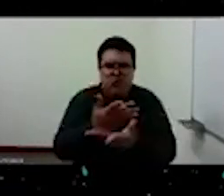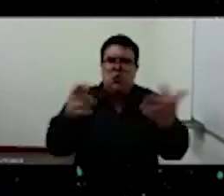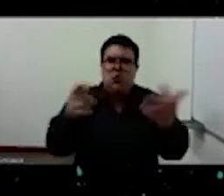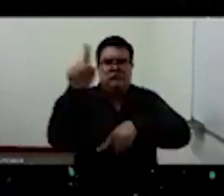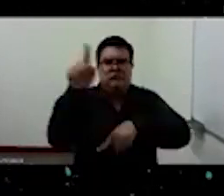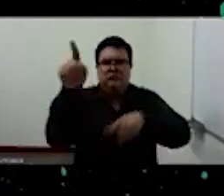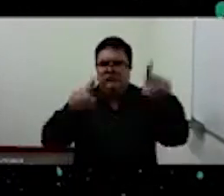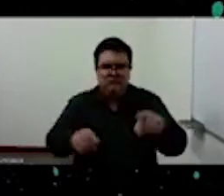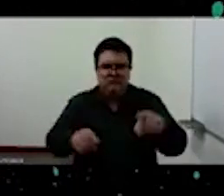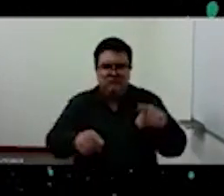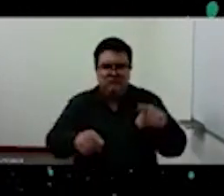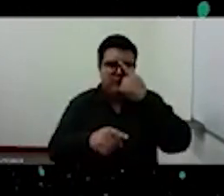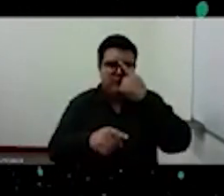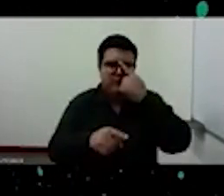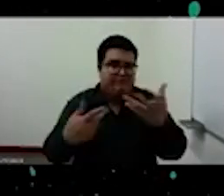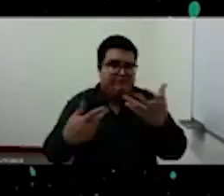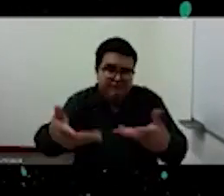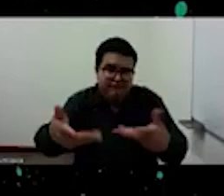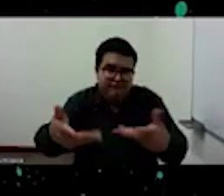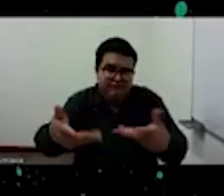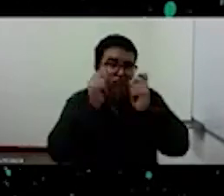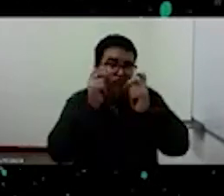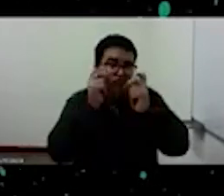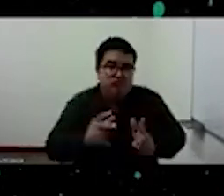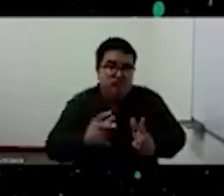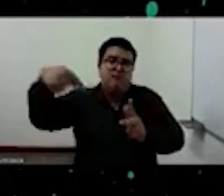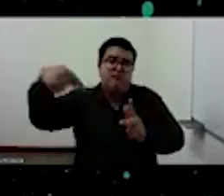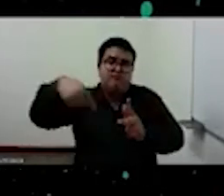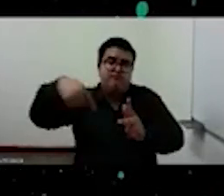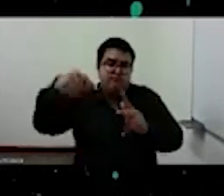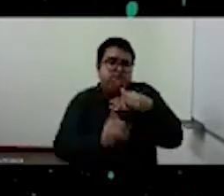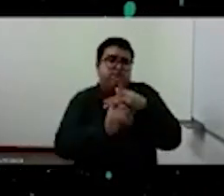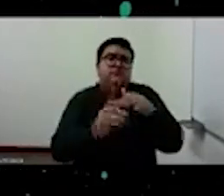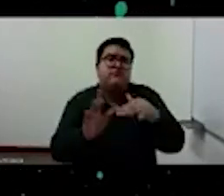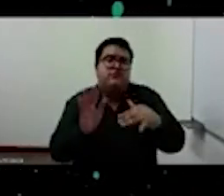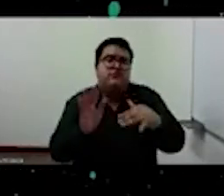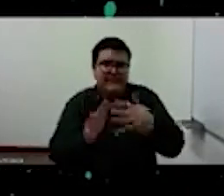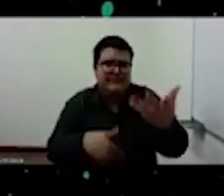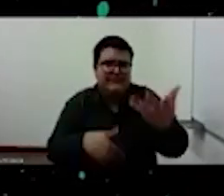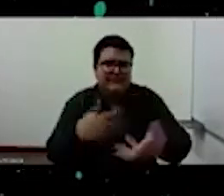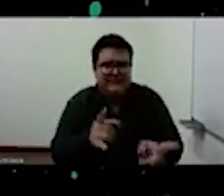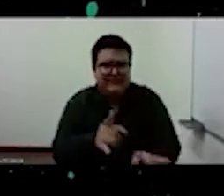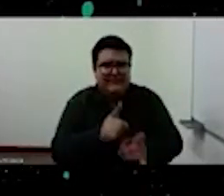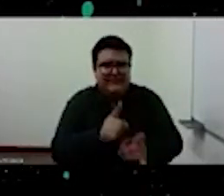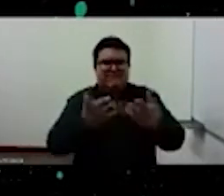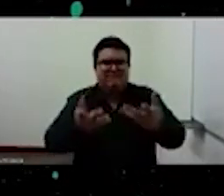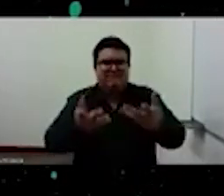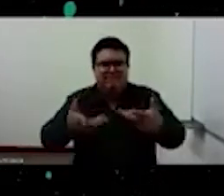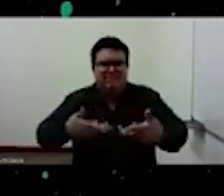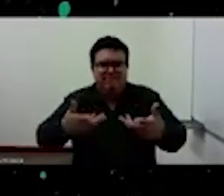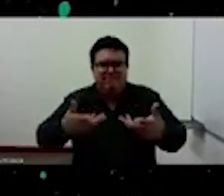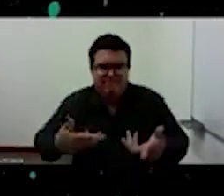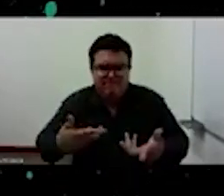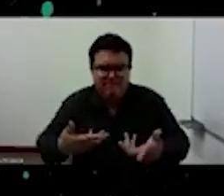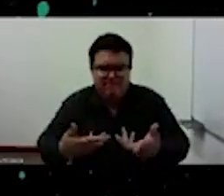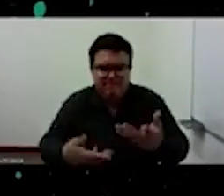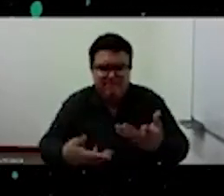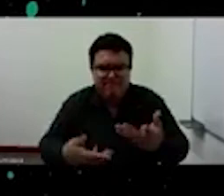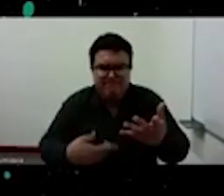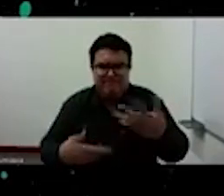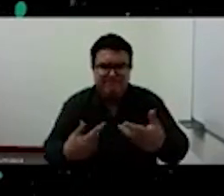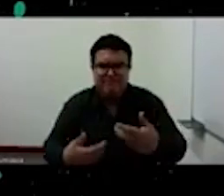siglos del humanismo, no como hoy, hay un otro